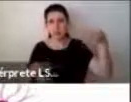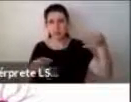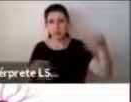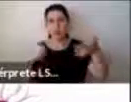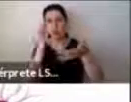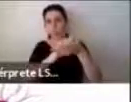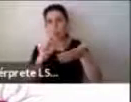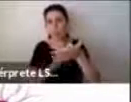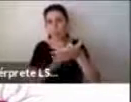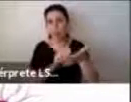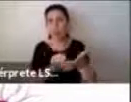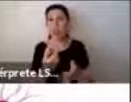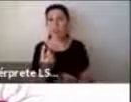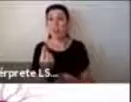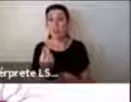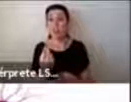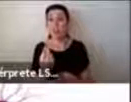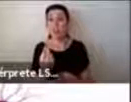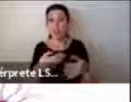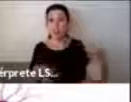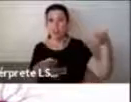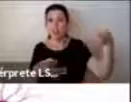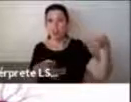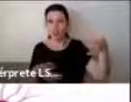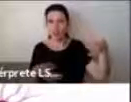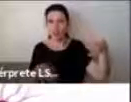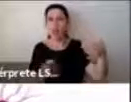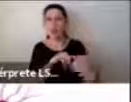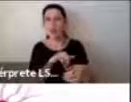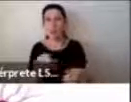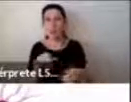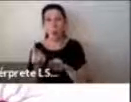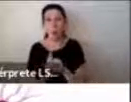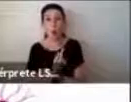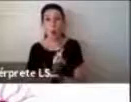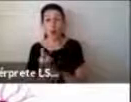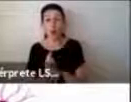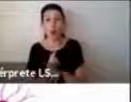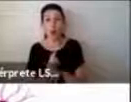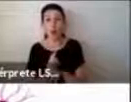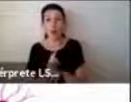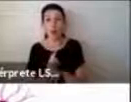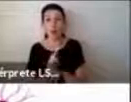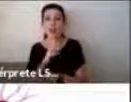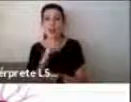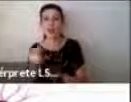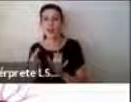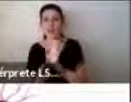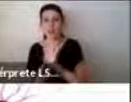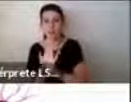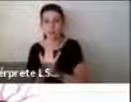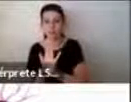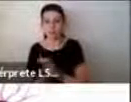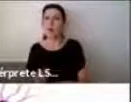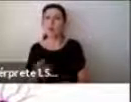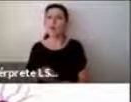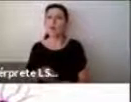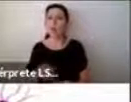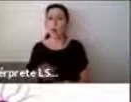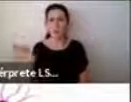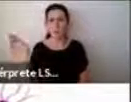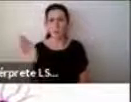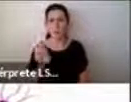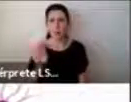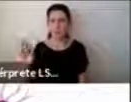que teníamos una hora para presentar los resultados, exigíamos bastante a los padres a la hora de poder comprender todos estos